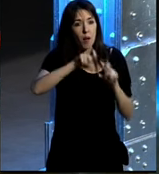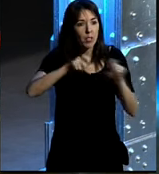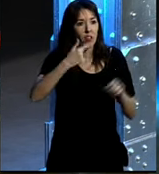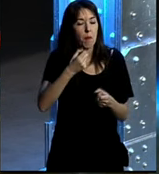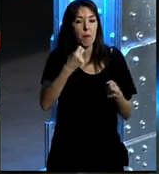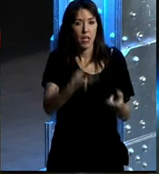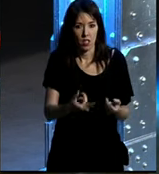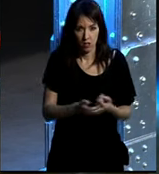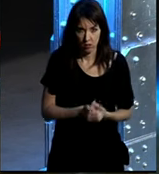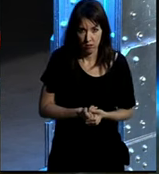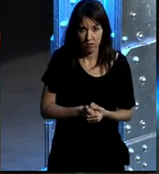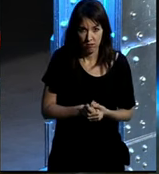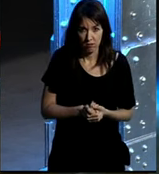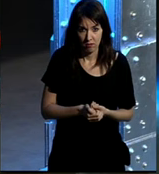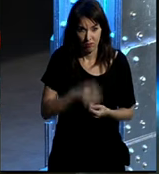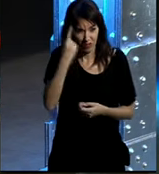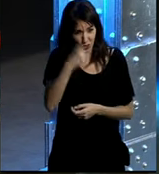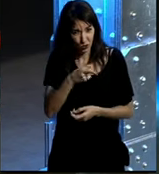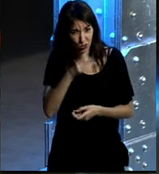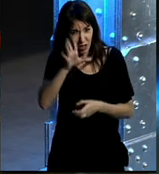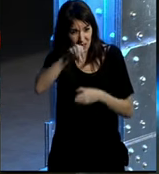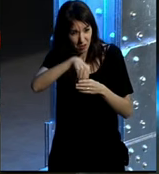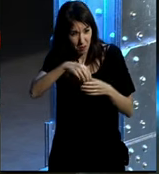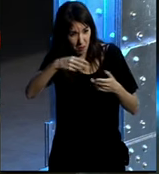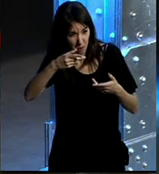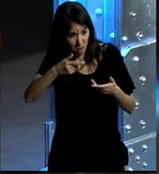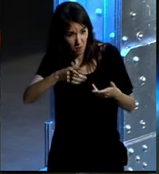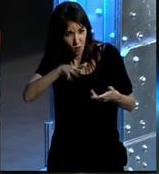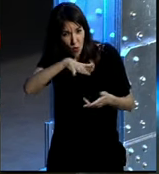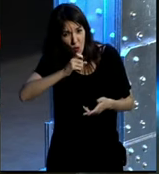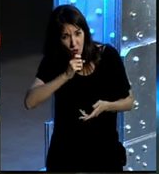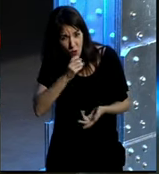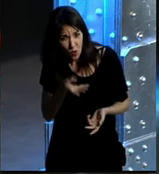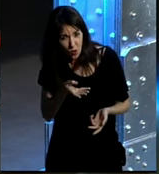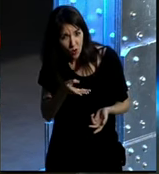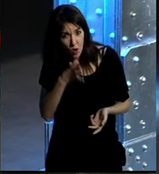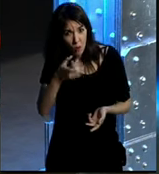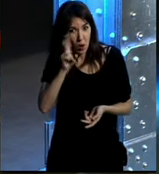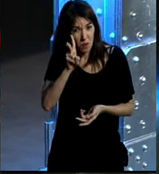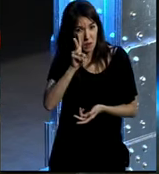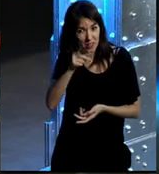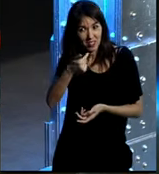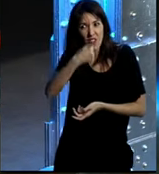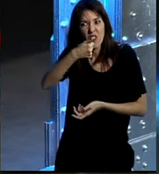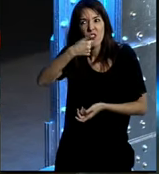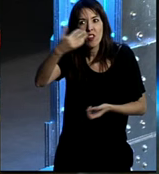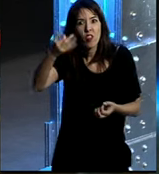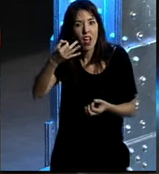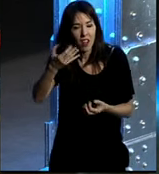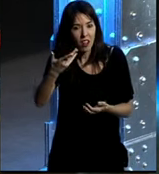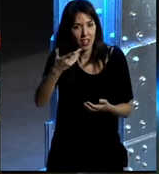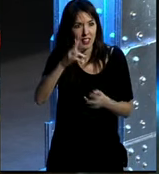pero ¿para qué? pero ¿tú sabes dónde os metéis? porque habéis visto lo que se dice de